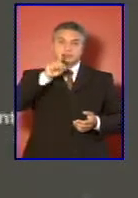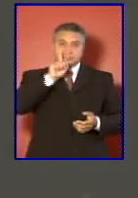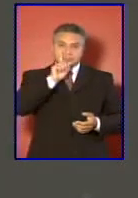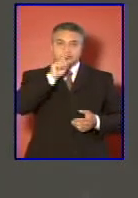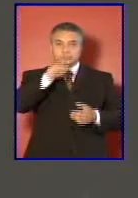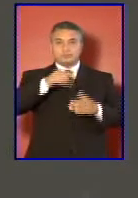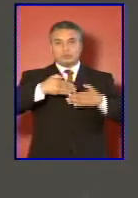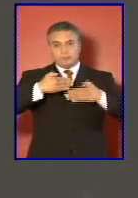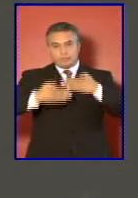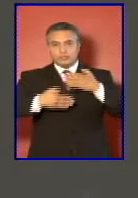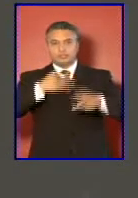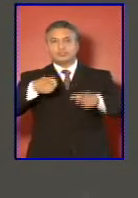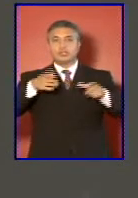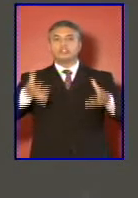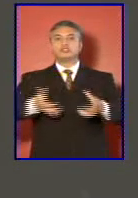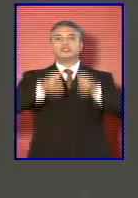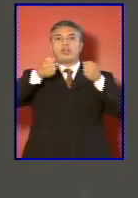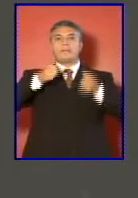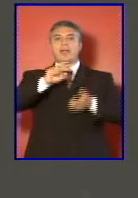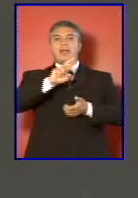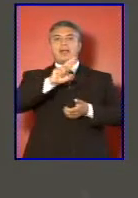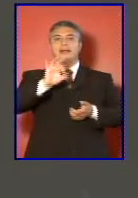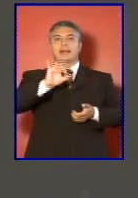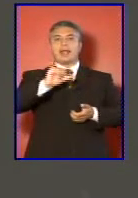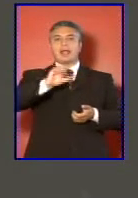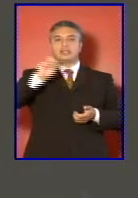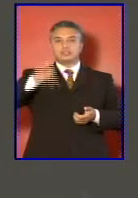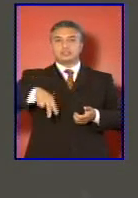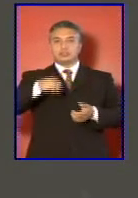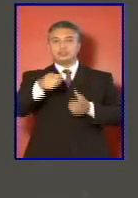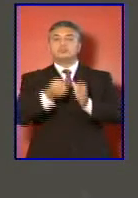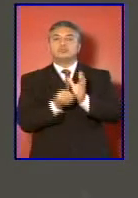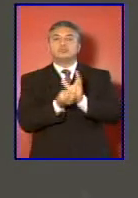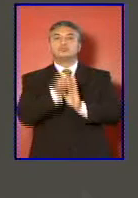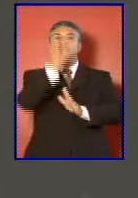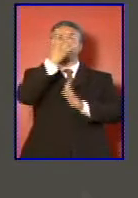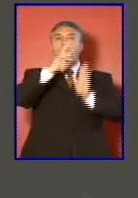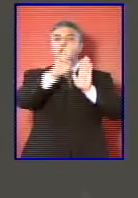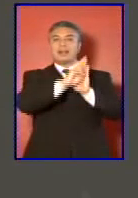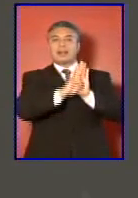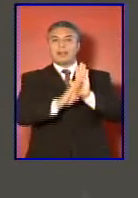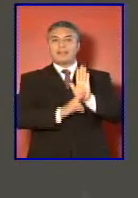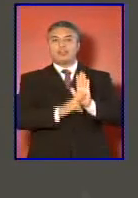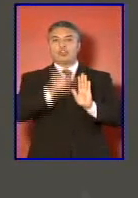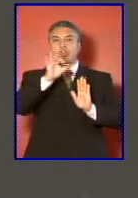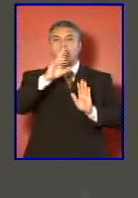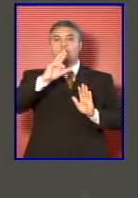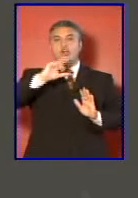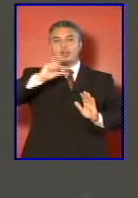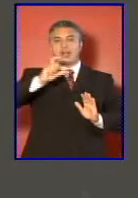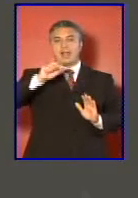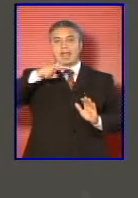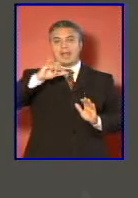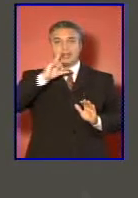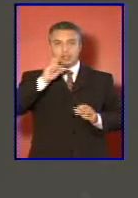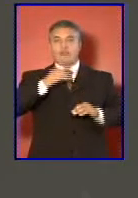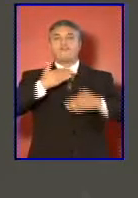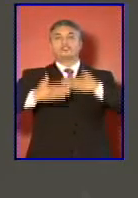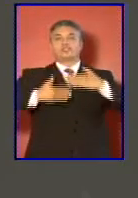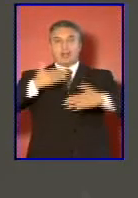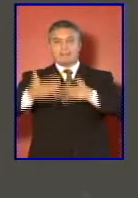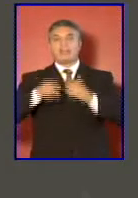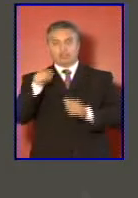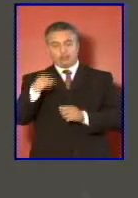de toma de razón en la Contraloría el nuevo reglamento orgánico de funcionamiento del Ministerio el